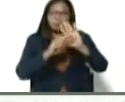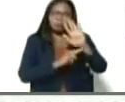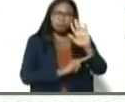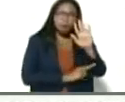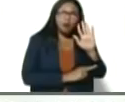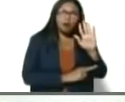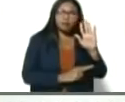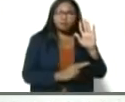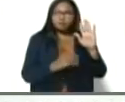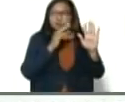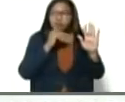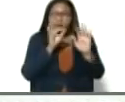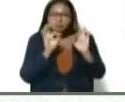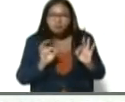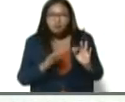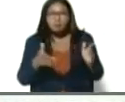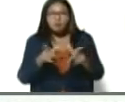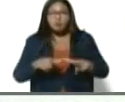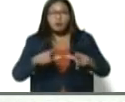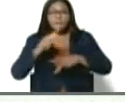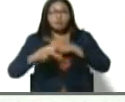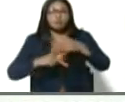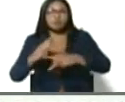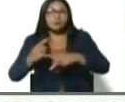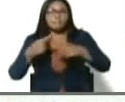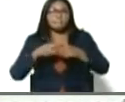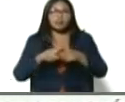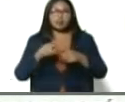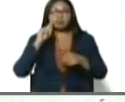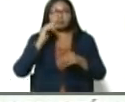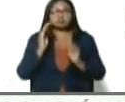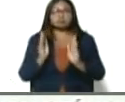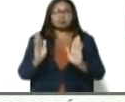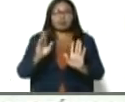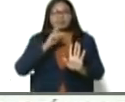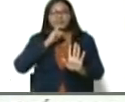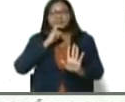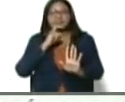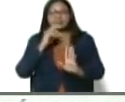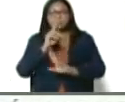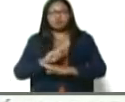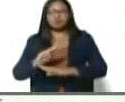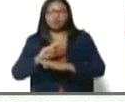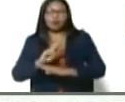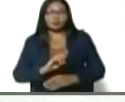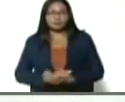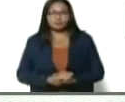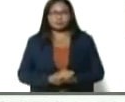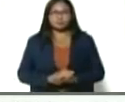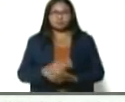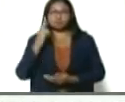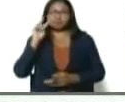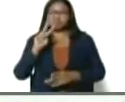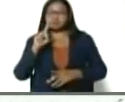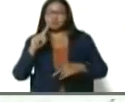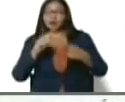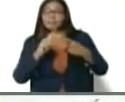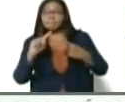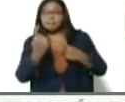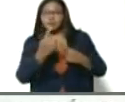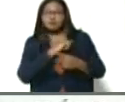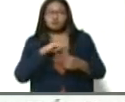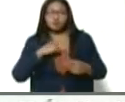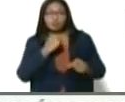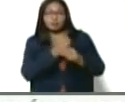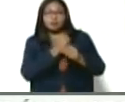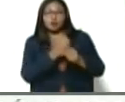normativa como espacios productivos y que más bien tienen ciertas limitaciones. Así que en el marco de este vértice, bueno, hemos estado trabajando con